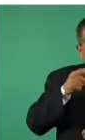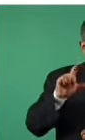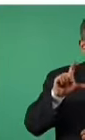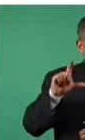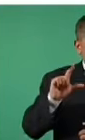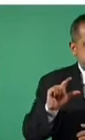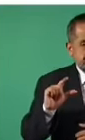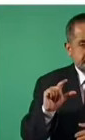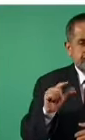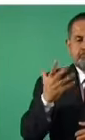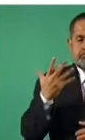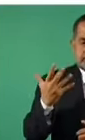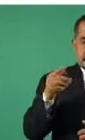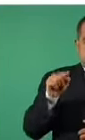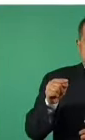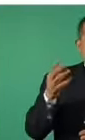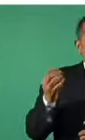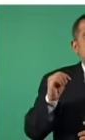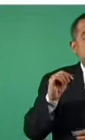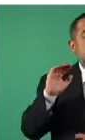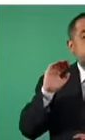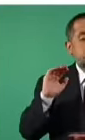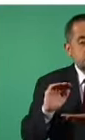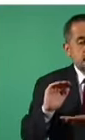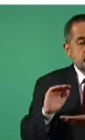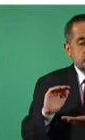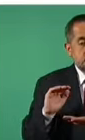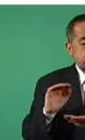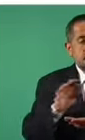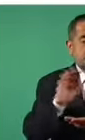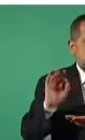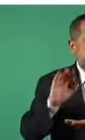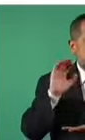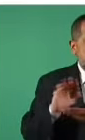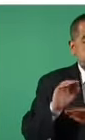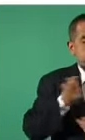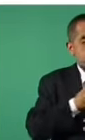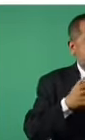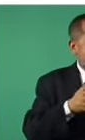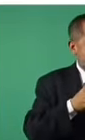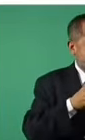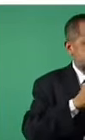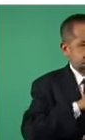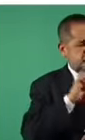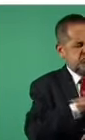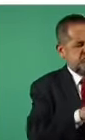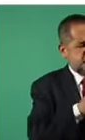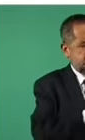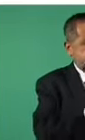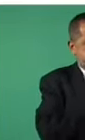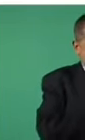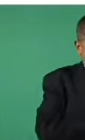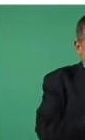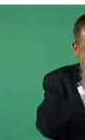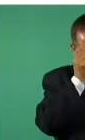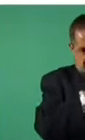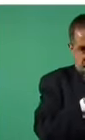de 5.9 por ciento de los homicidios dolosos ocurridos en estos